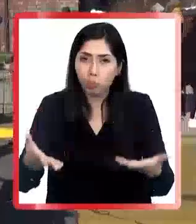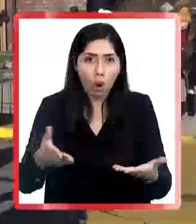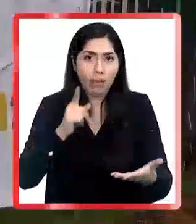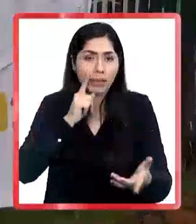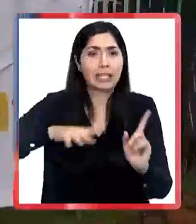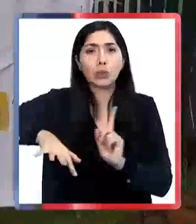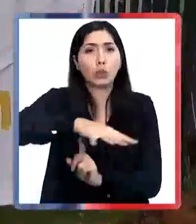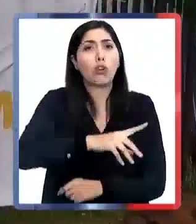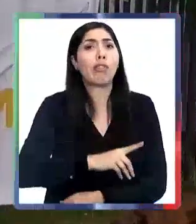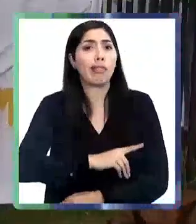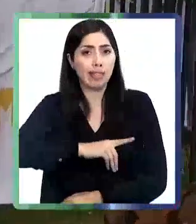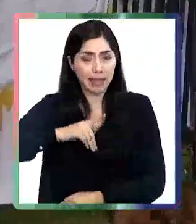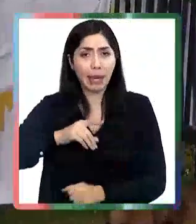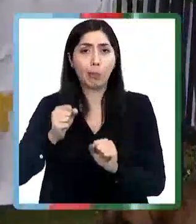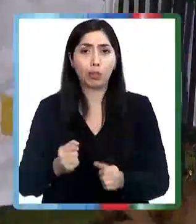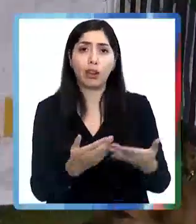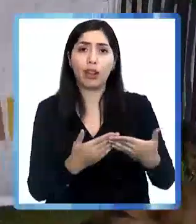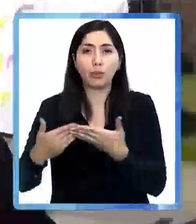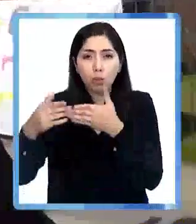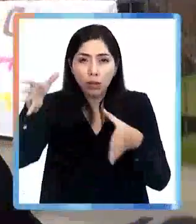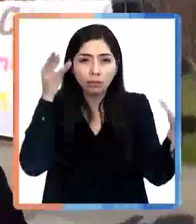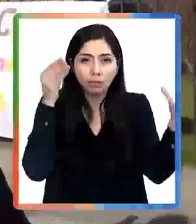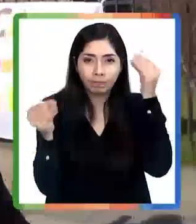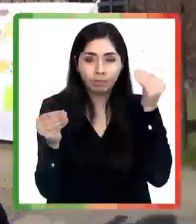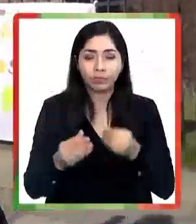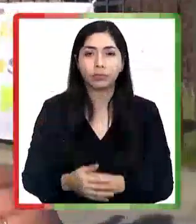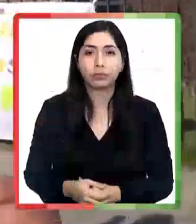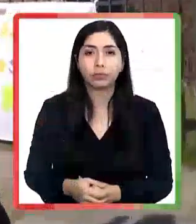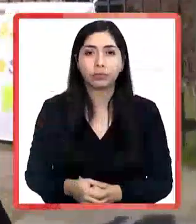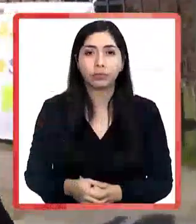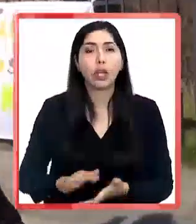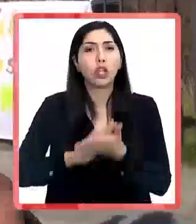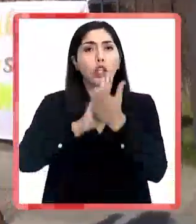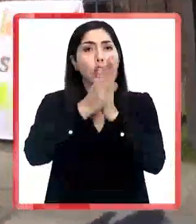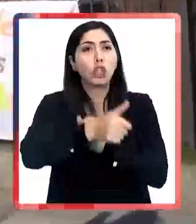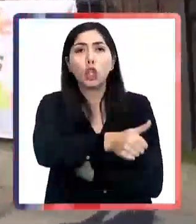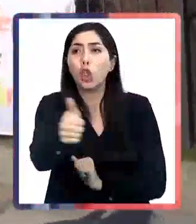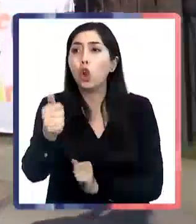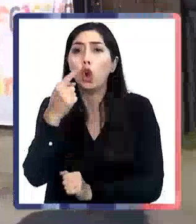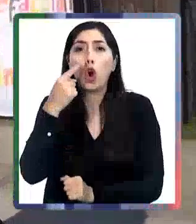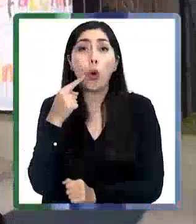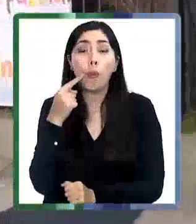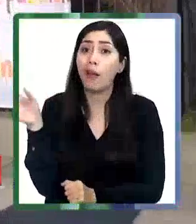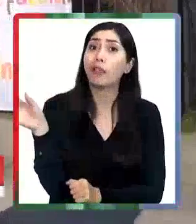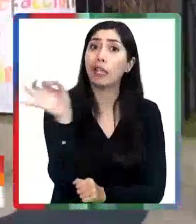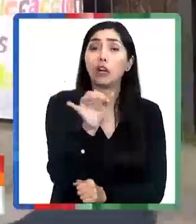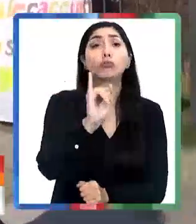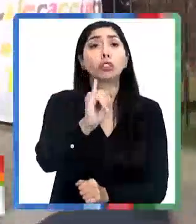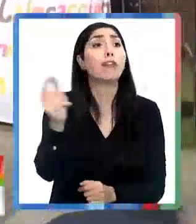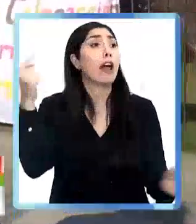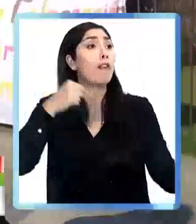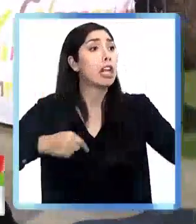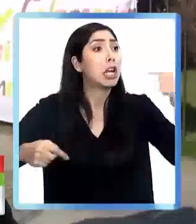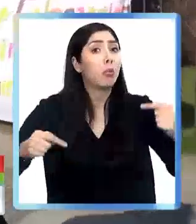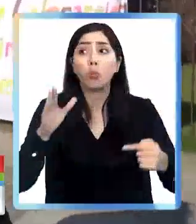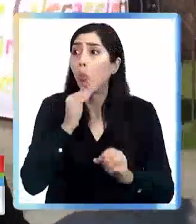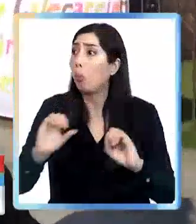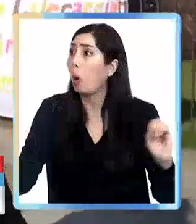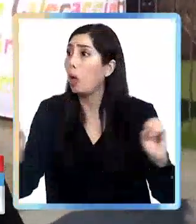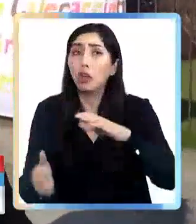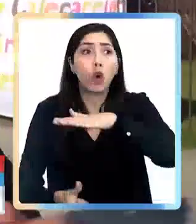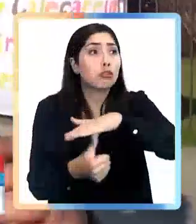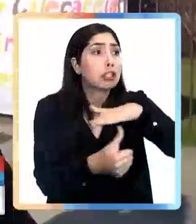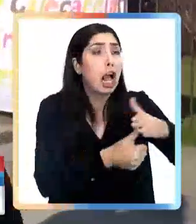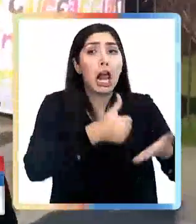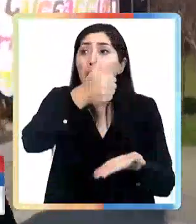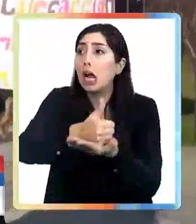condiciones dignas para poder estudiar. Todos aquellos hombres que dijeron que iban a venir hoy no hay nadie, no hay concejal, no